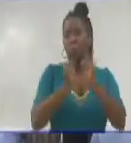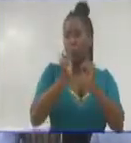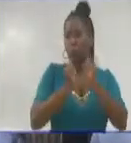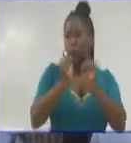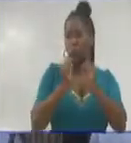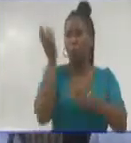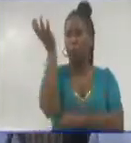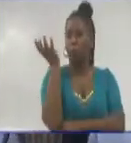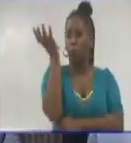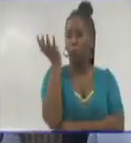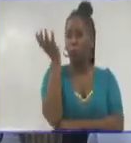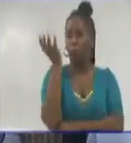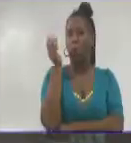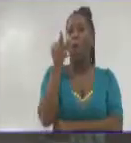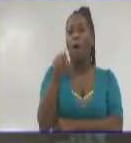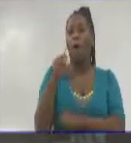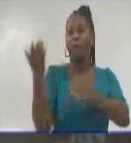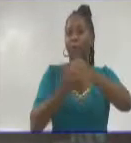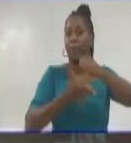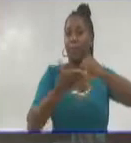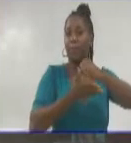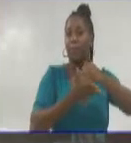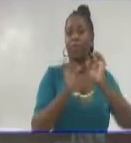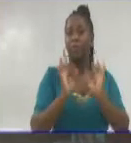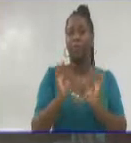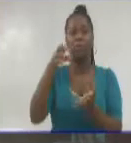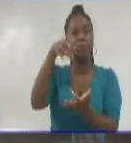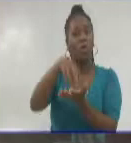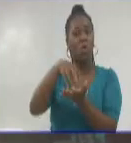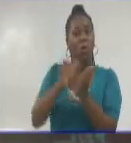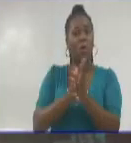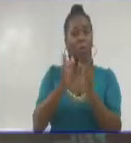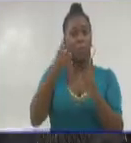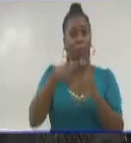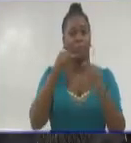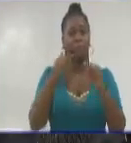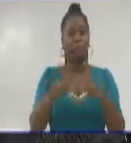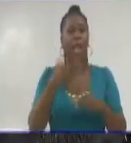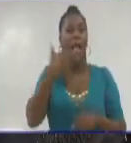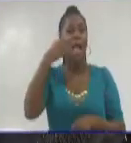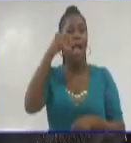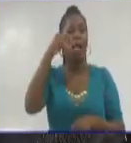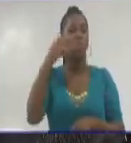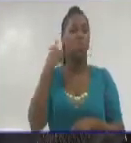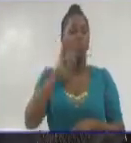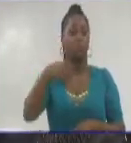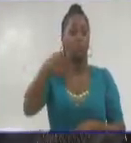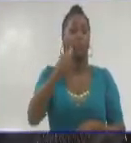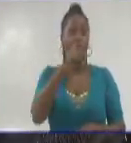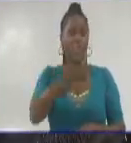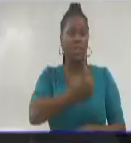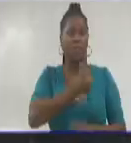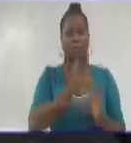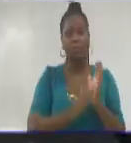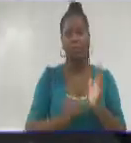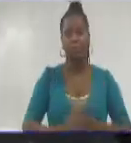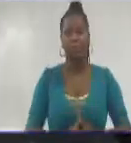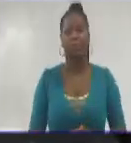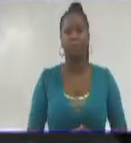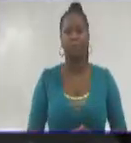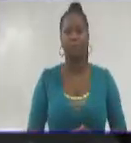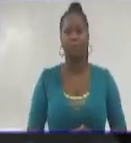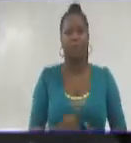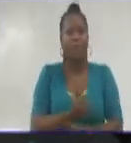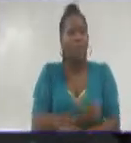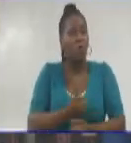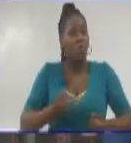ingenio guantanamero Argeo Martínez para que su unidad comience a fabricar azúcar en diciembre próximo. Los esfuerzos se encaminan hacia